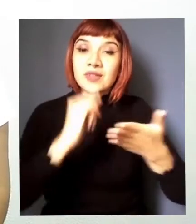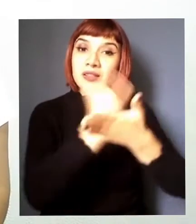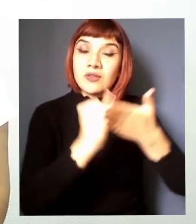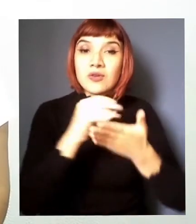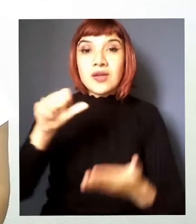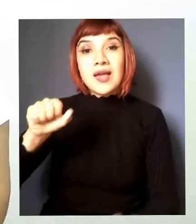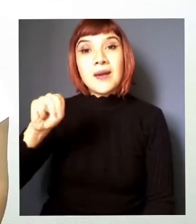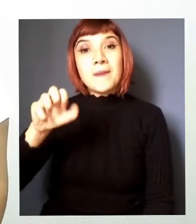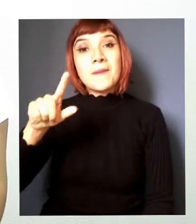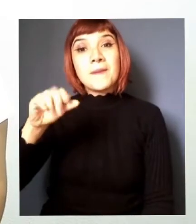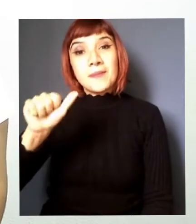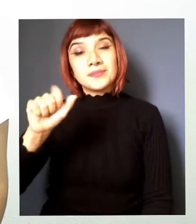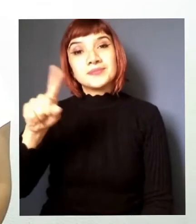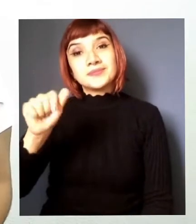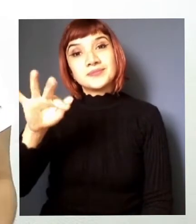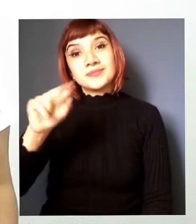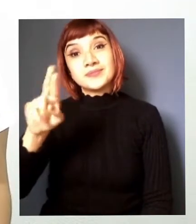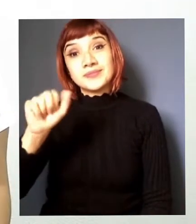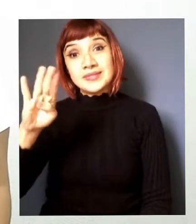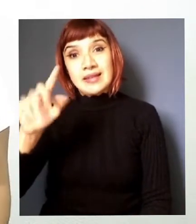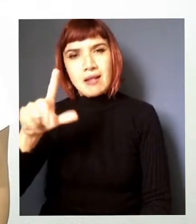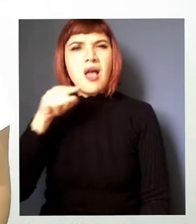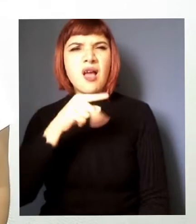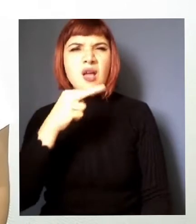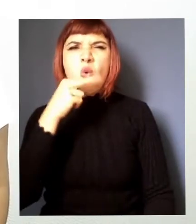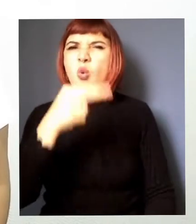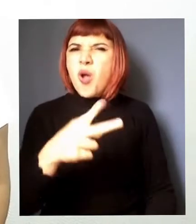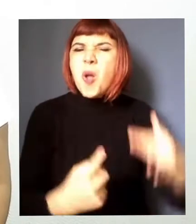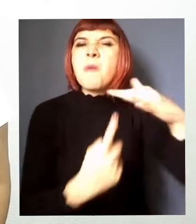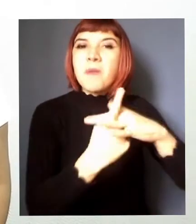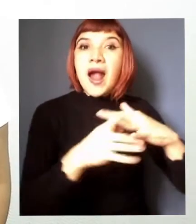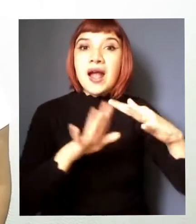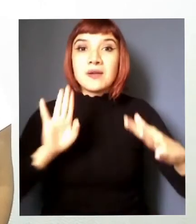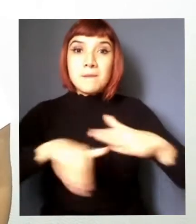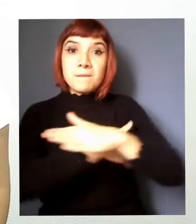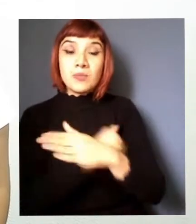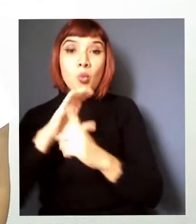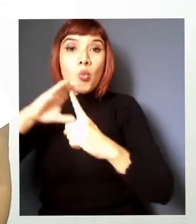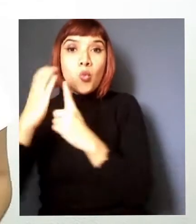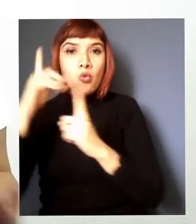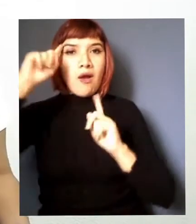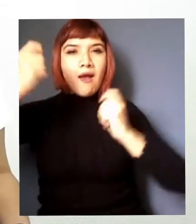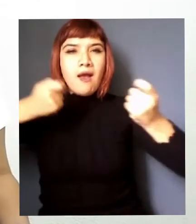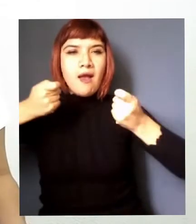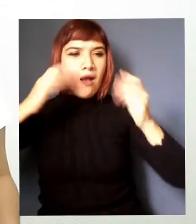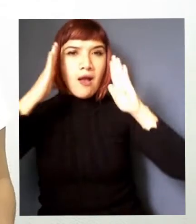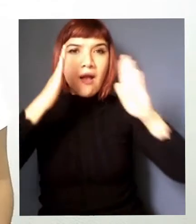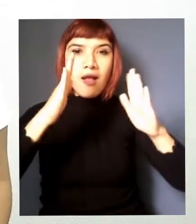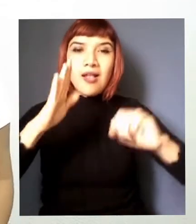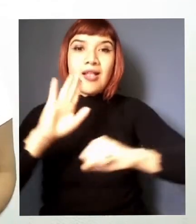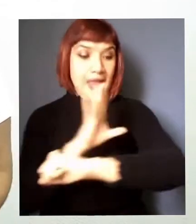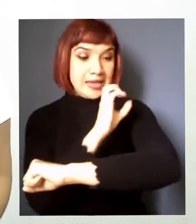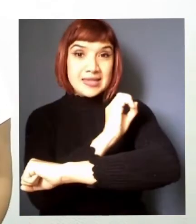satisábal este cuento hace parte de la estrategia digital de cultura y primera infancia del ministerio de